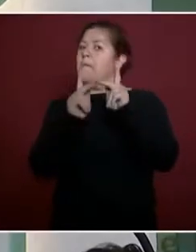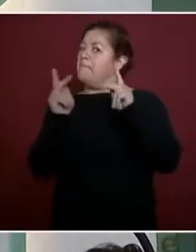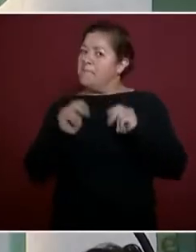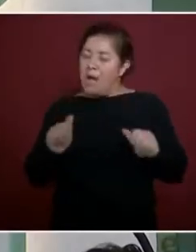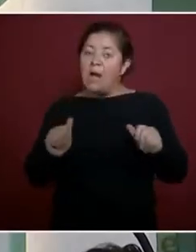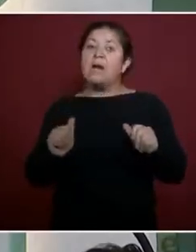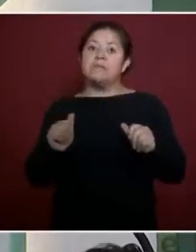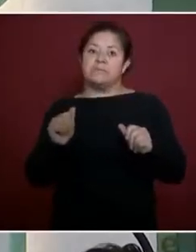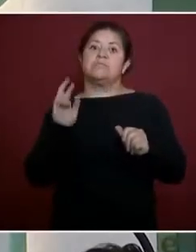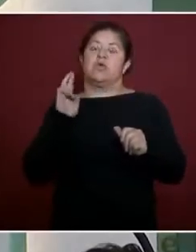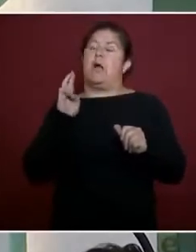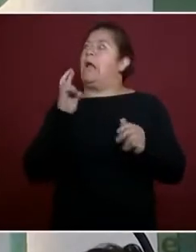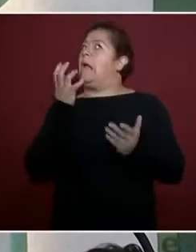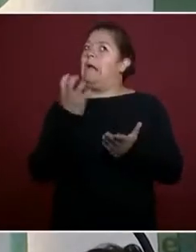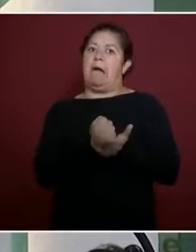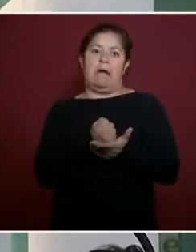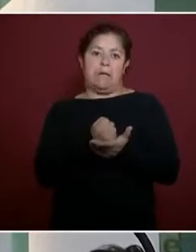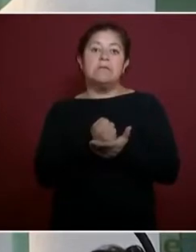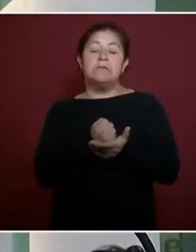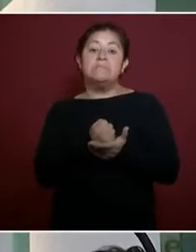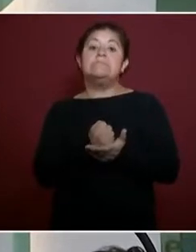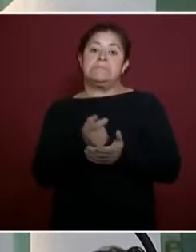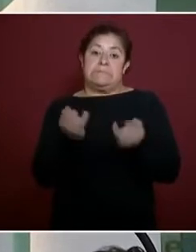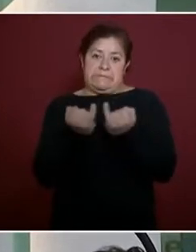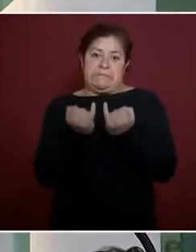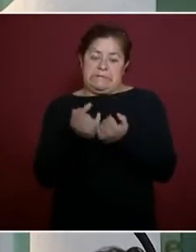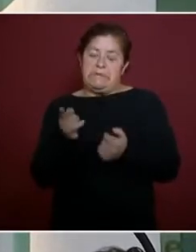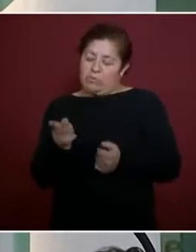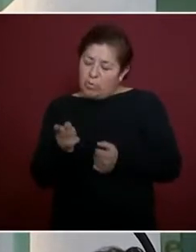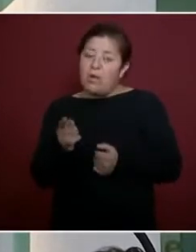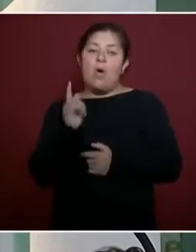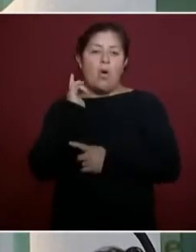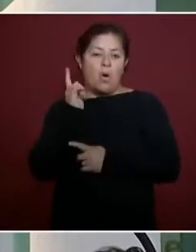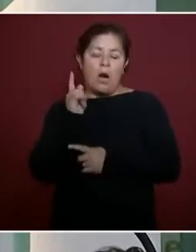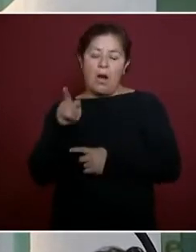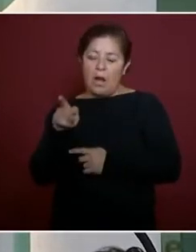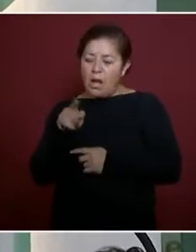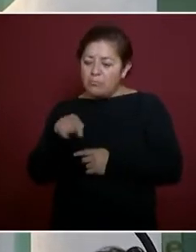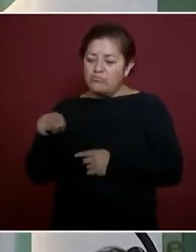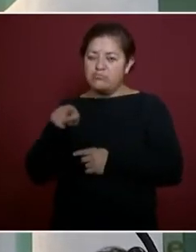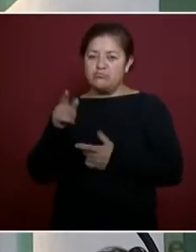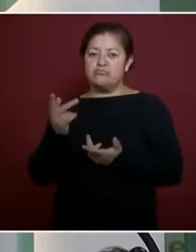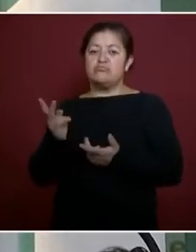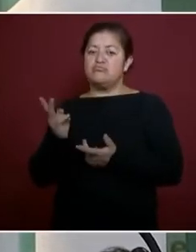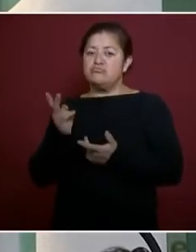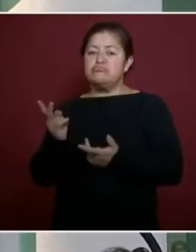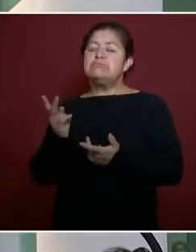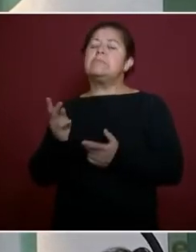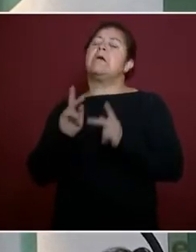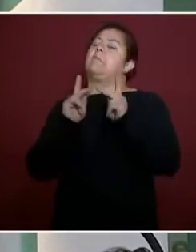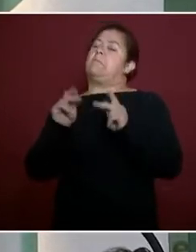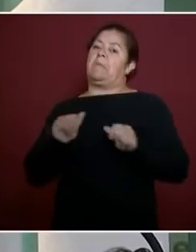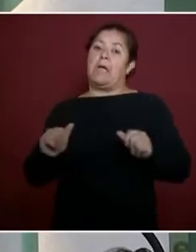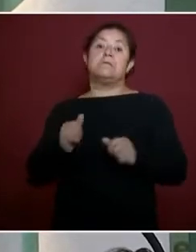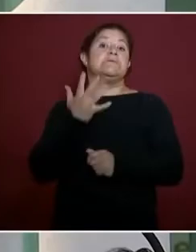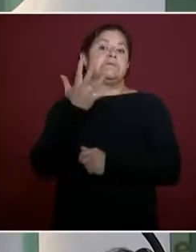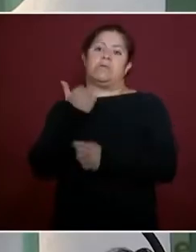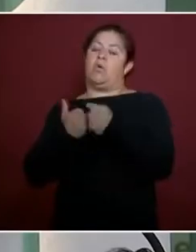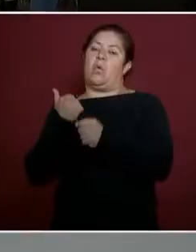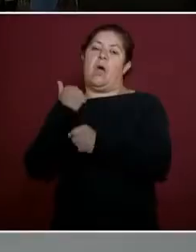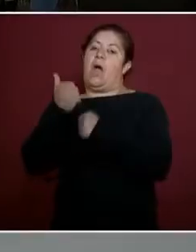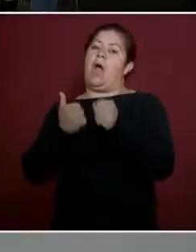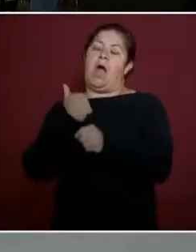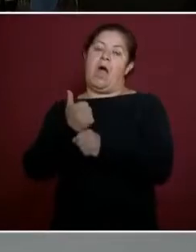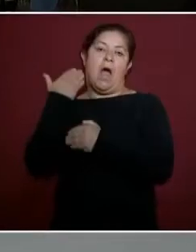y que se pueda conseguir esta tregua de cinco años para salir